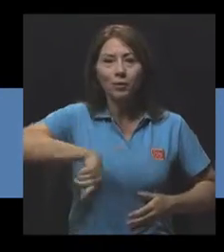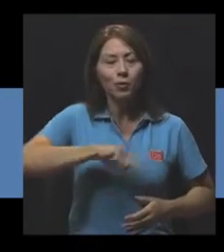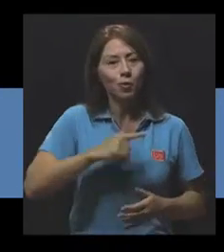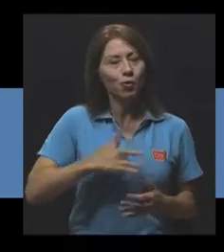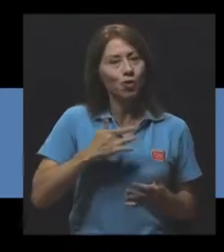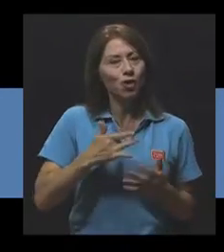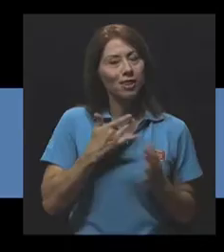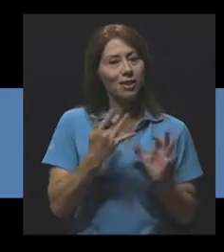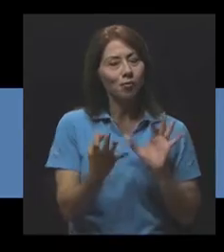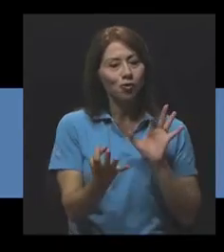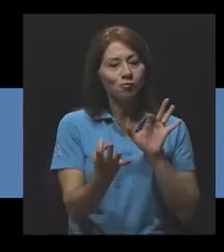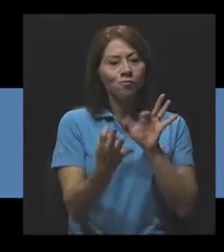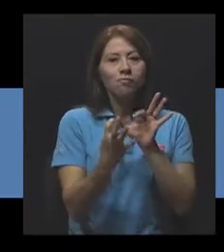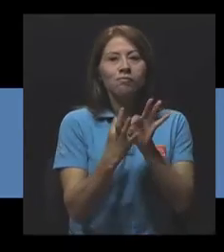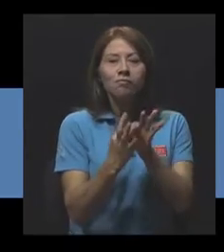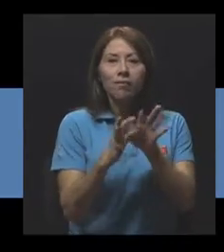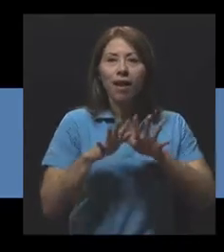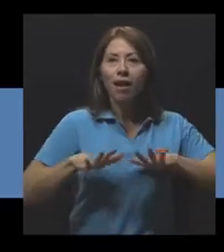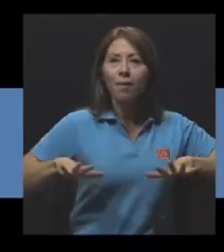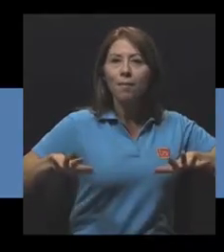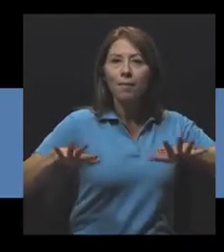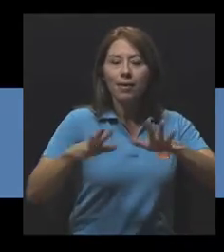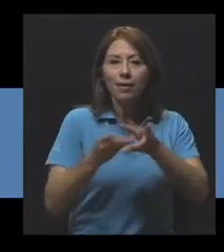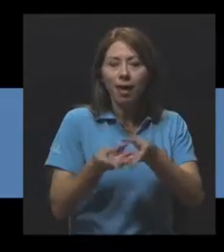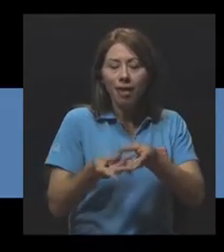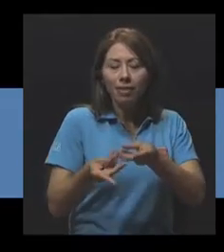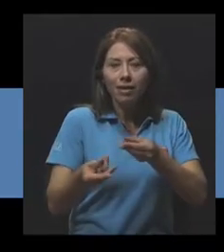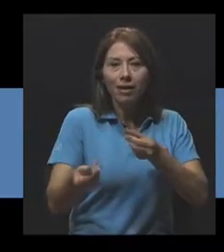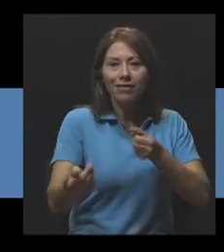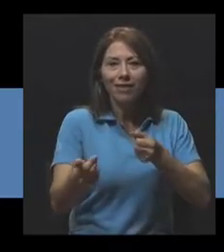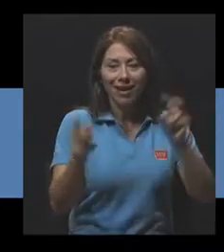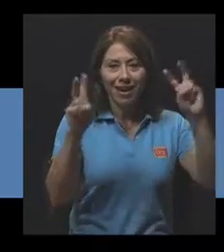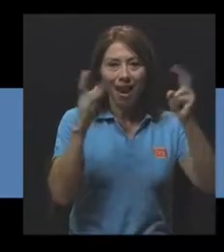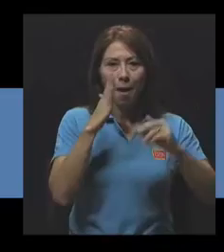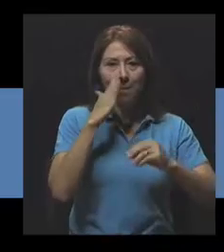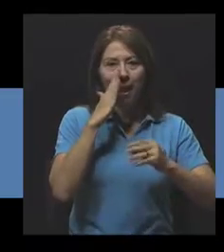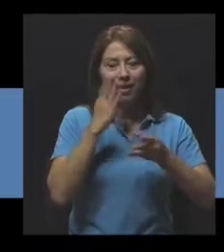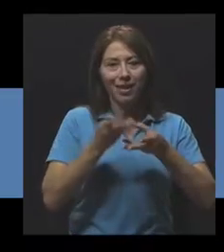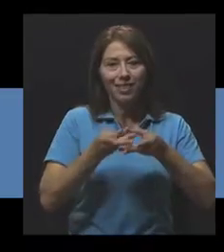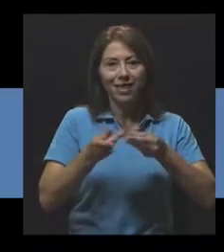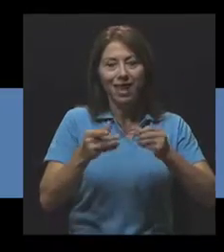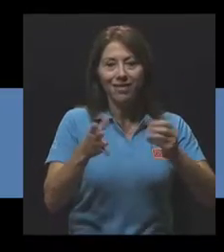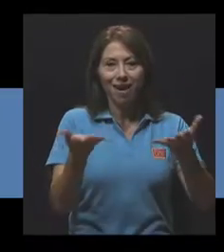más ligados al ambiente, más ligados a la tierra, a la madre tierra.